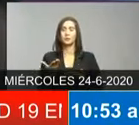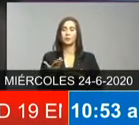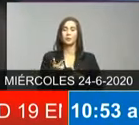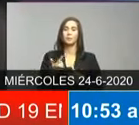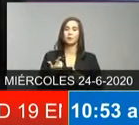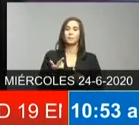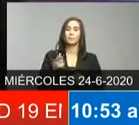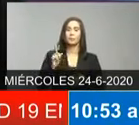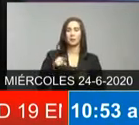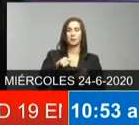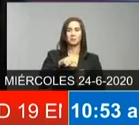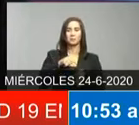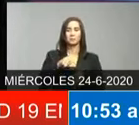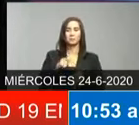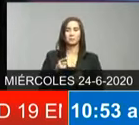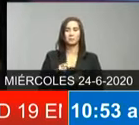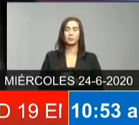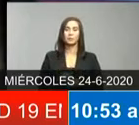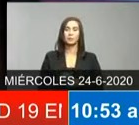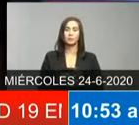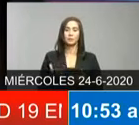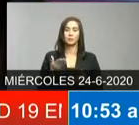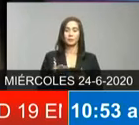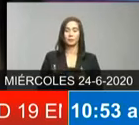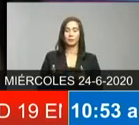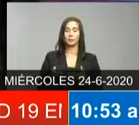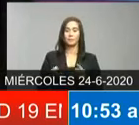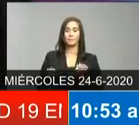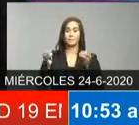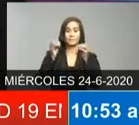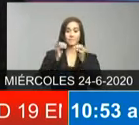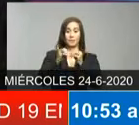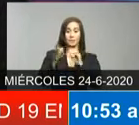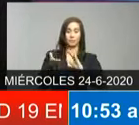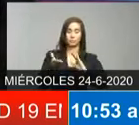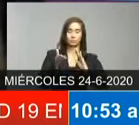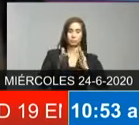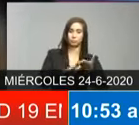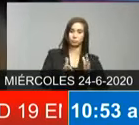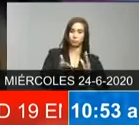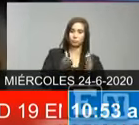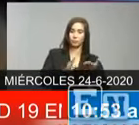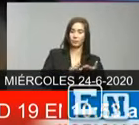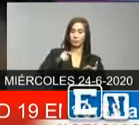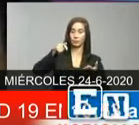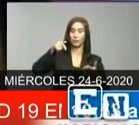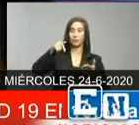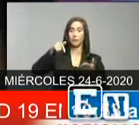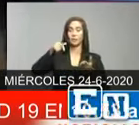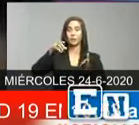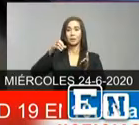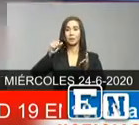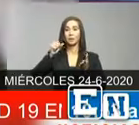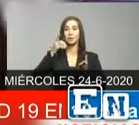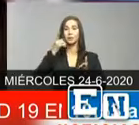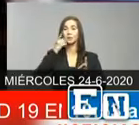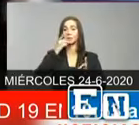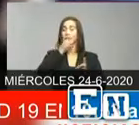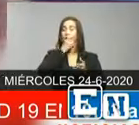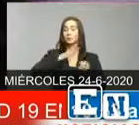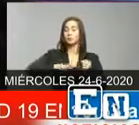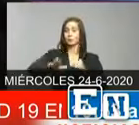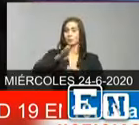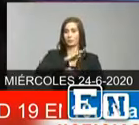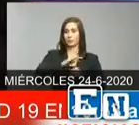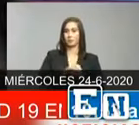la más fallecido que el distrito nacional y santo domingo juntos ahora